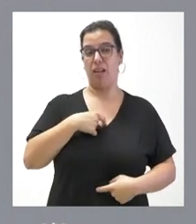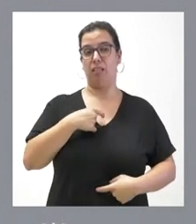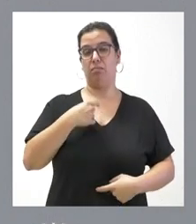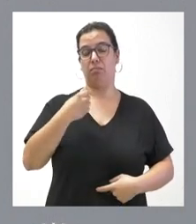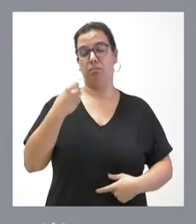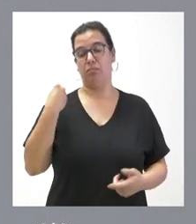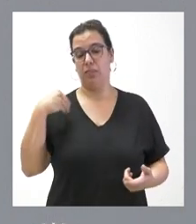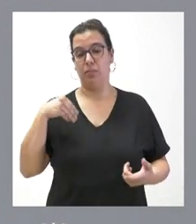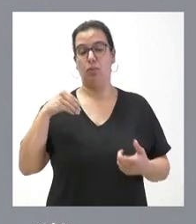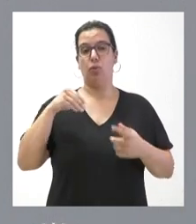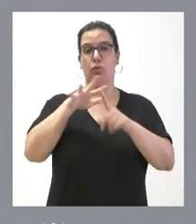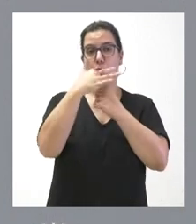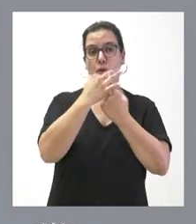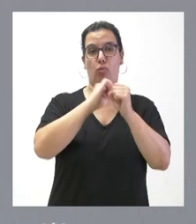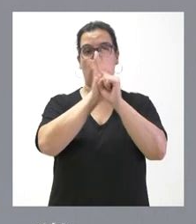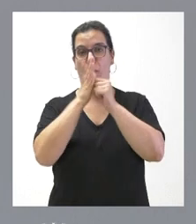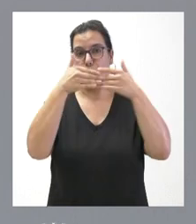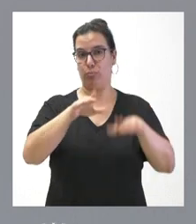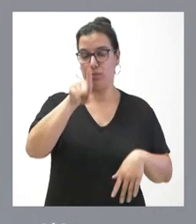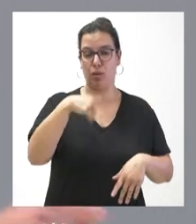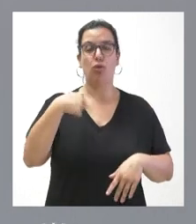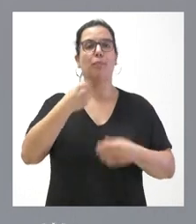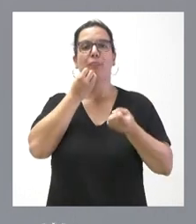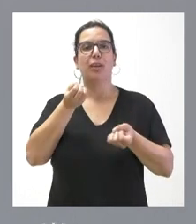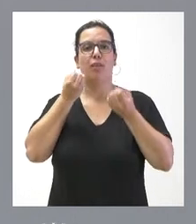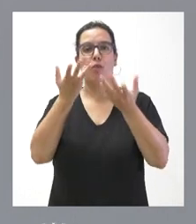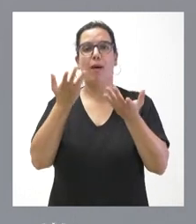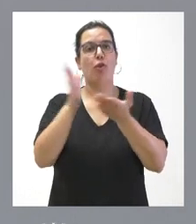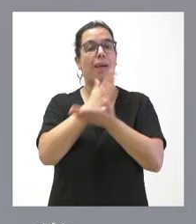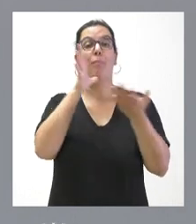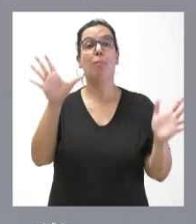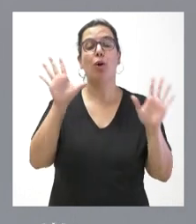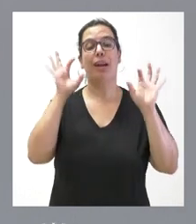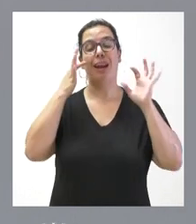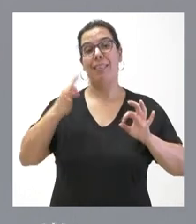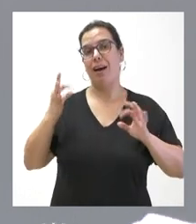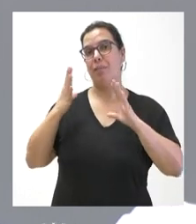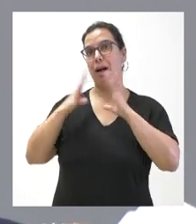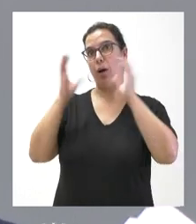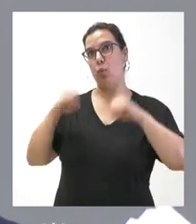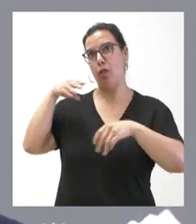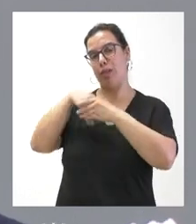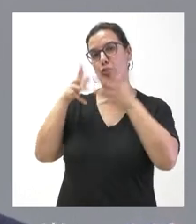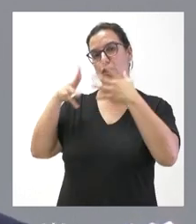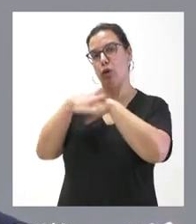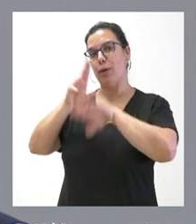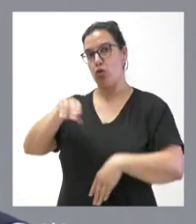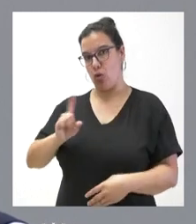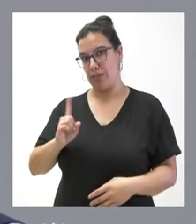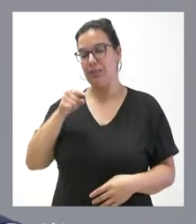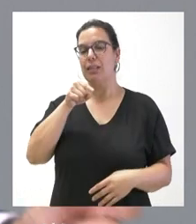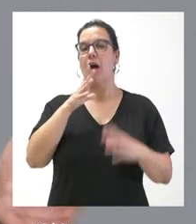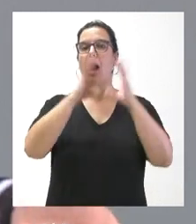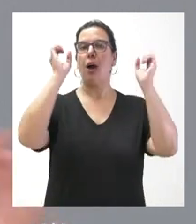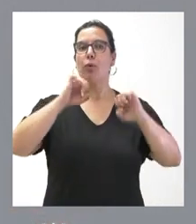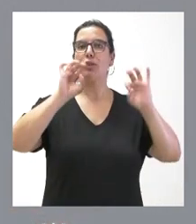situación respecto del COVID-19. No he informado de la misma porque no es un acuerdo del Consejo de Gobierno, es un acuerdo de la